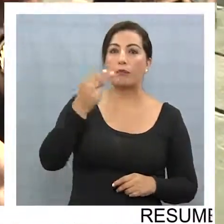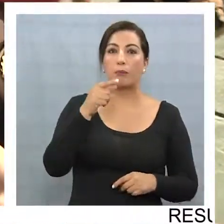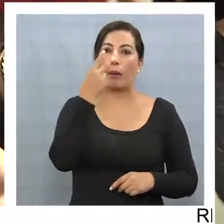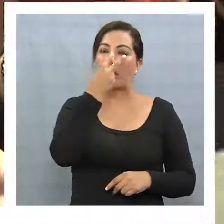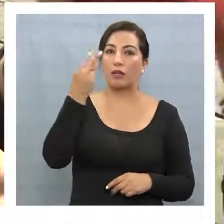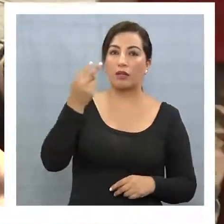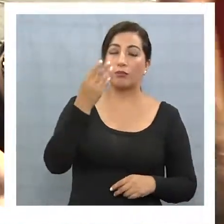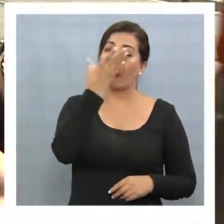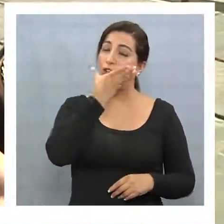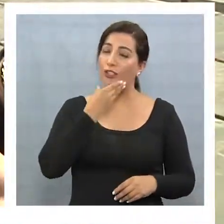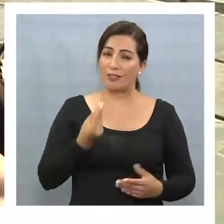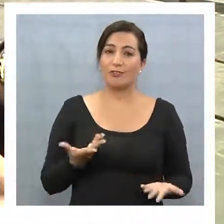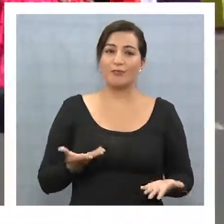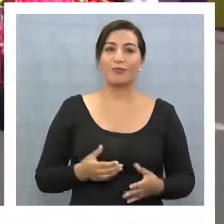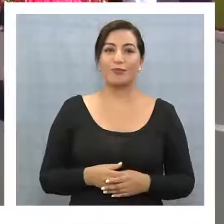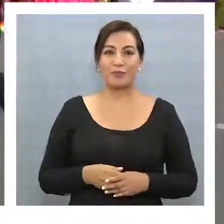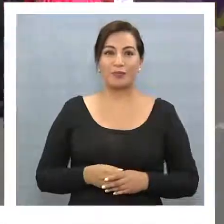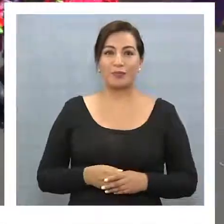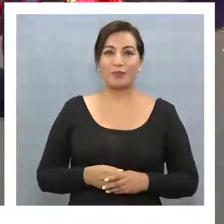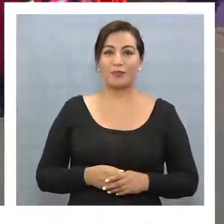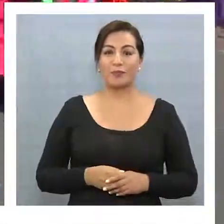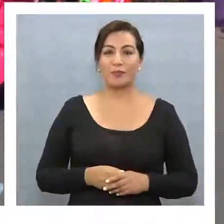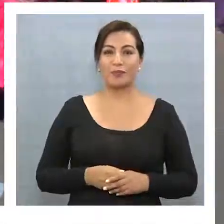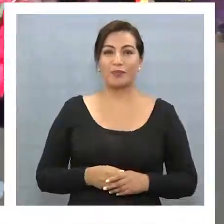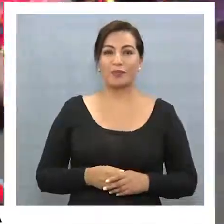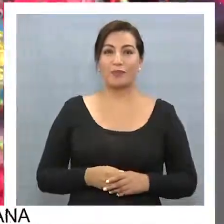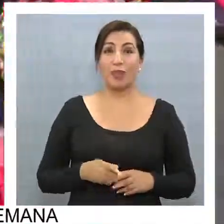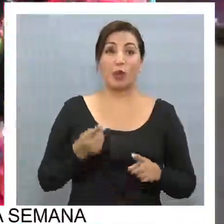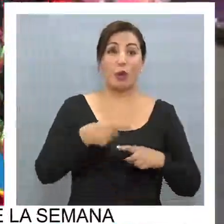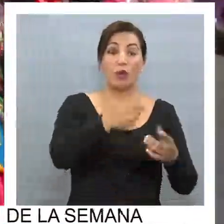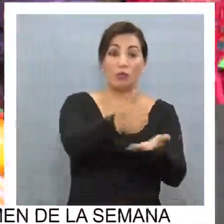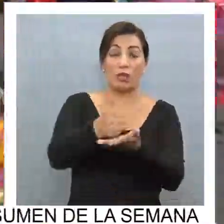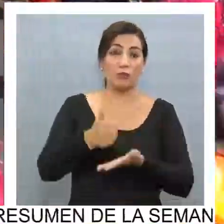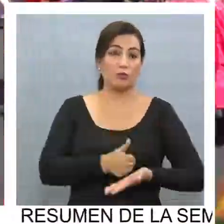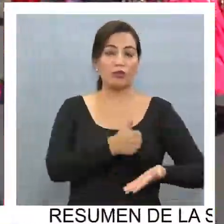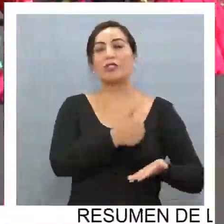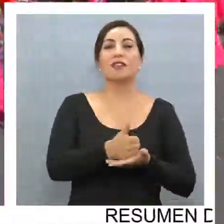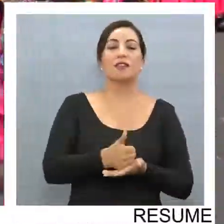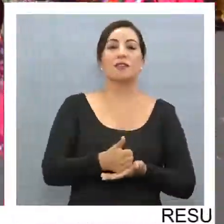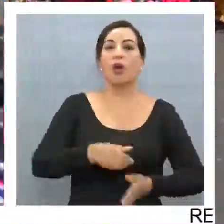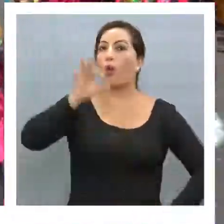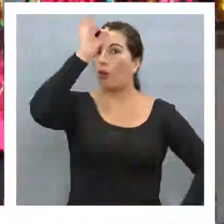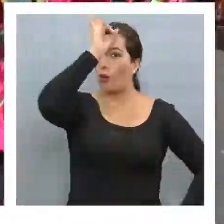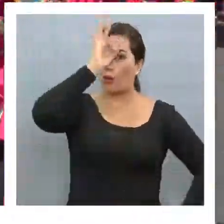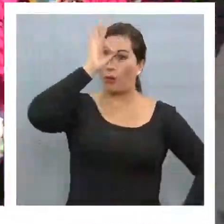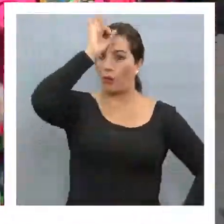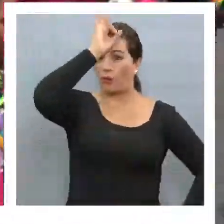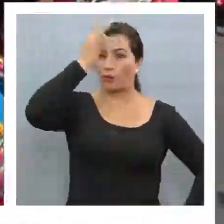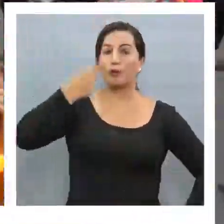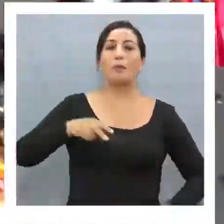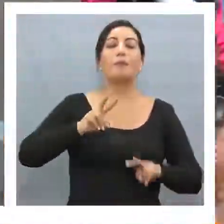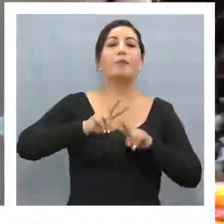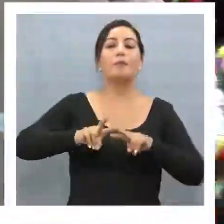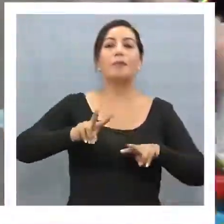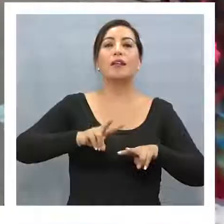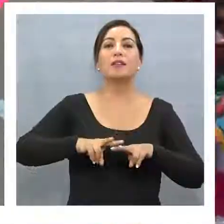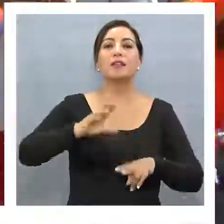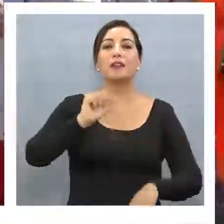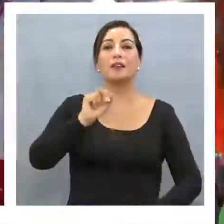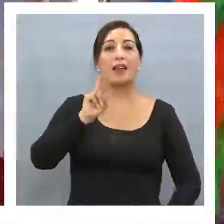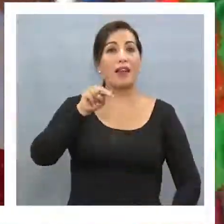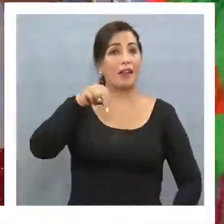y bonito sería, muy lindo. Otras autoridades regionales opinan que para la realización de unos